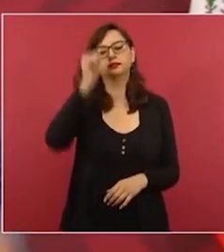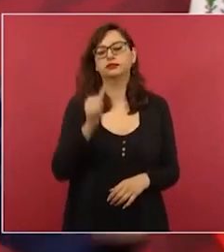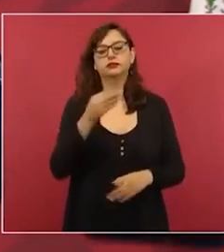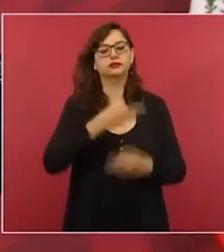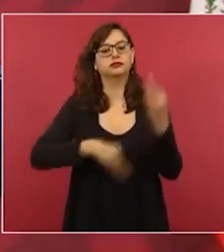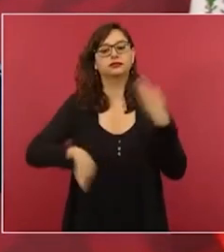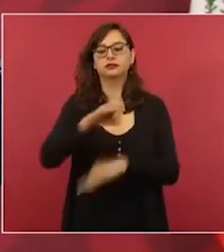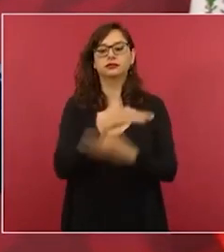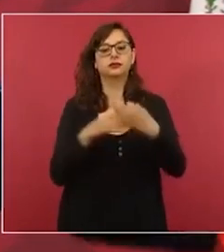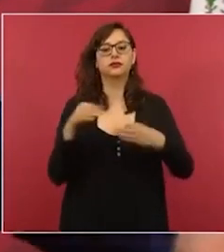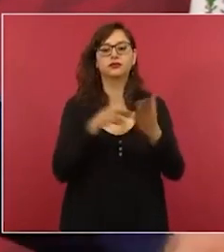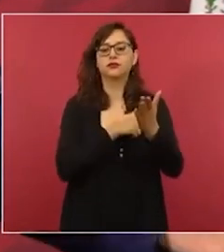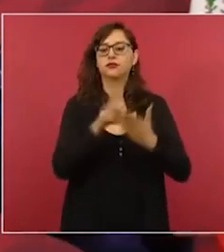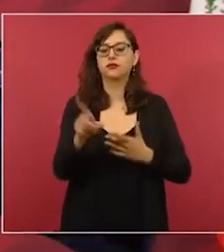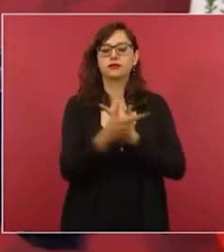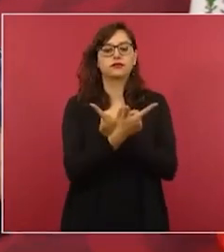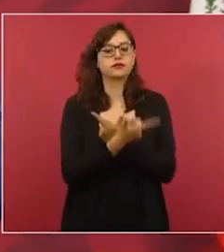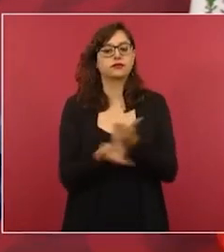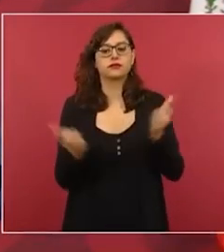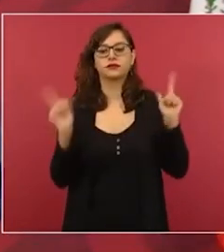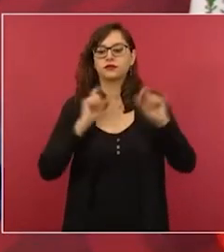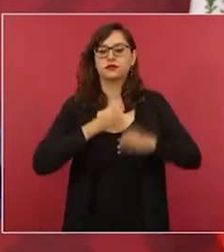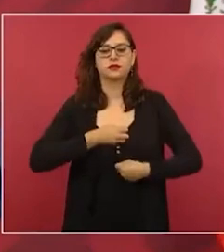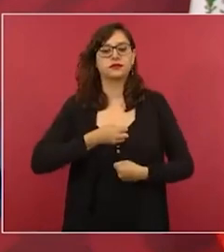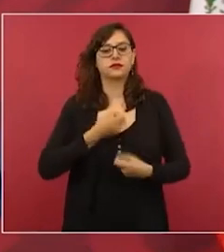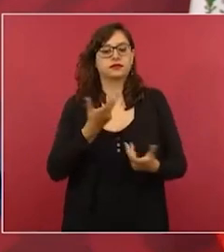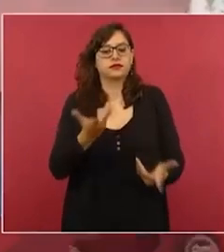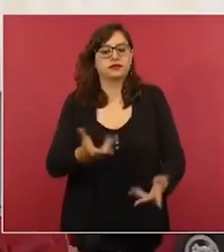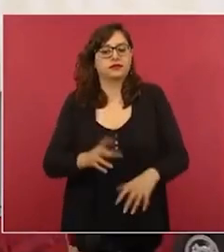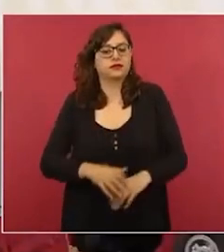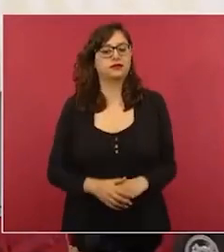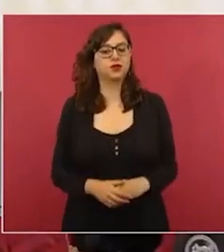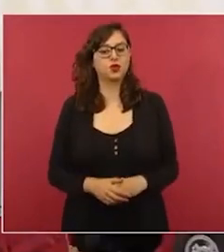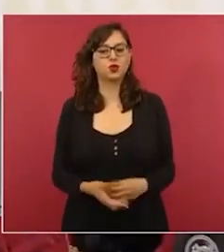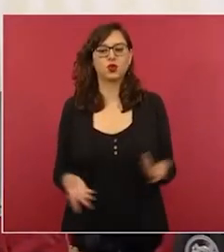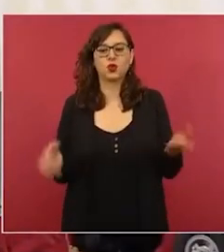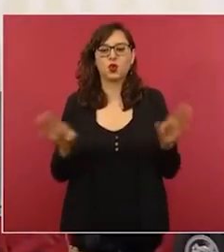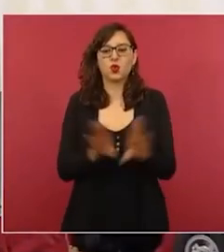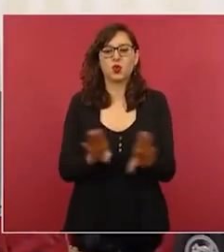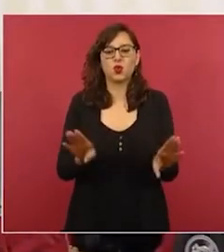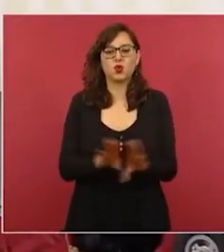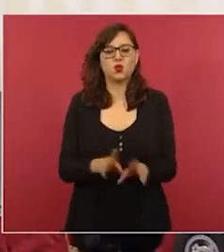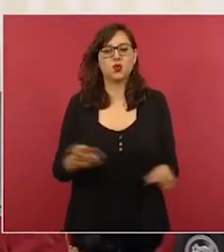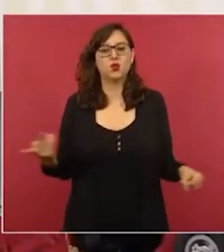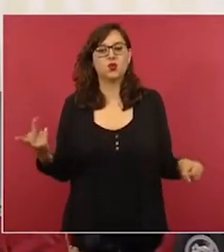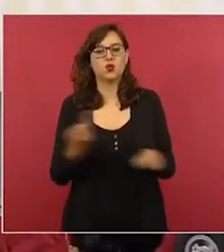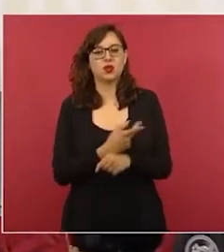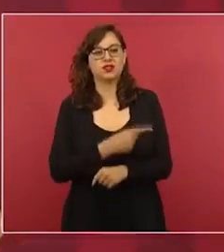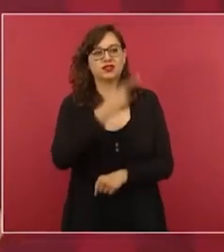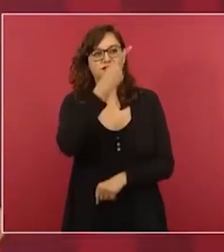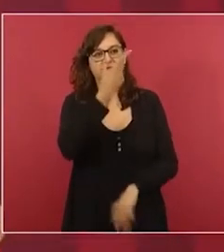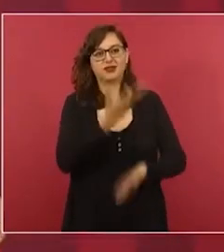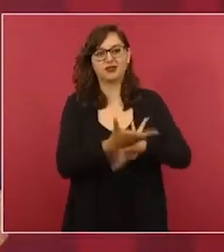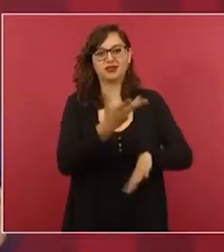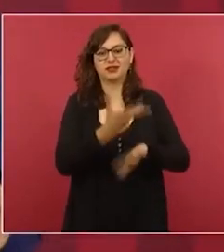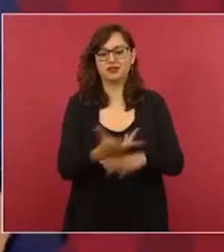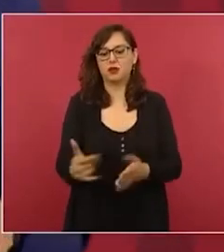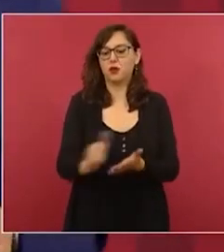¿cómo vamos a estar hablando de libertad? ¿cómo va a quedar la estatua de la libertad de Nueva York?